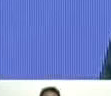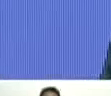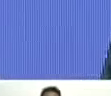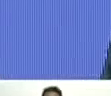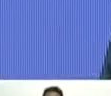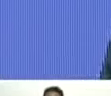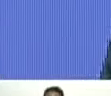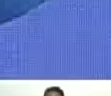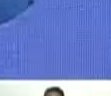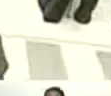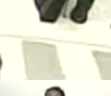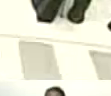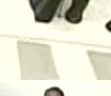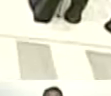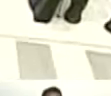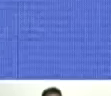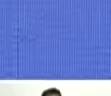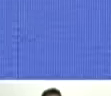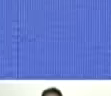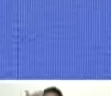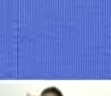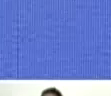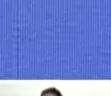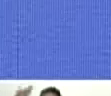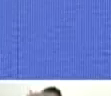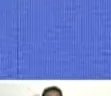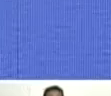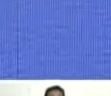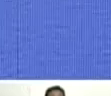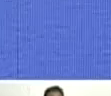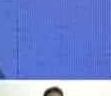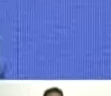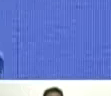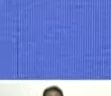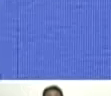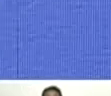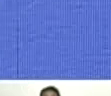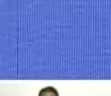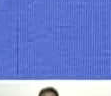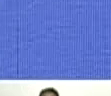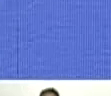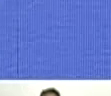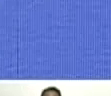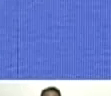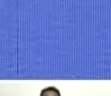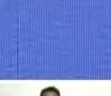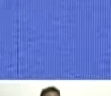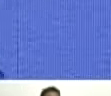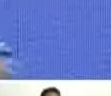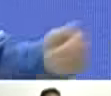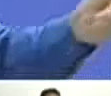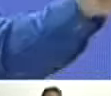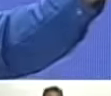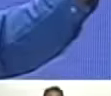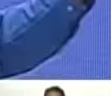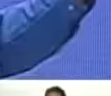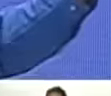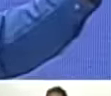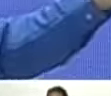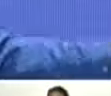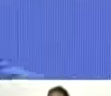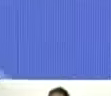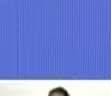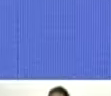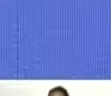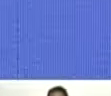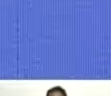de manera especial, están aquí presentes. A vicepresidentes, vicepresidentas de gobierno, al Estado Mayor